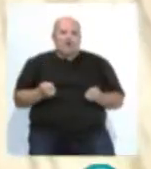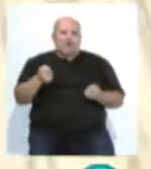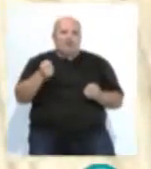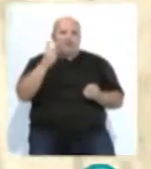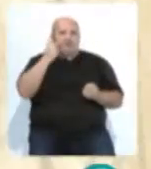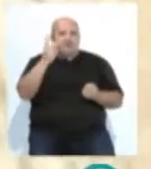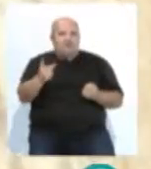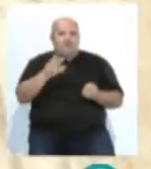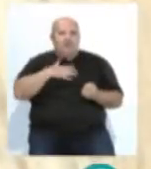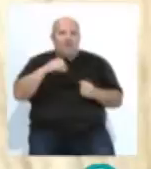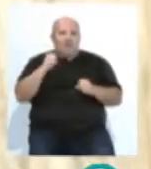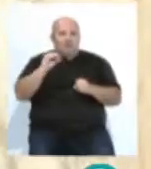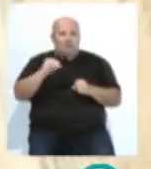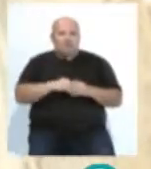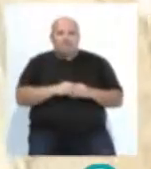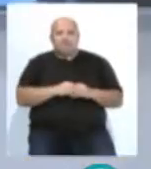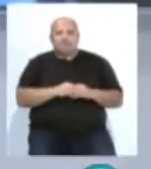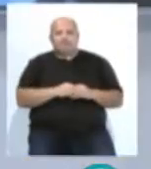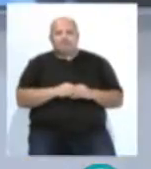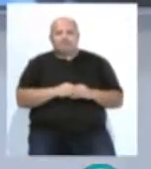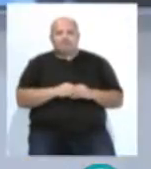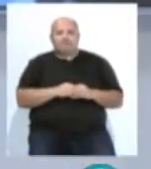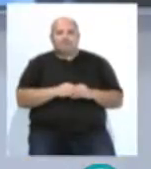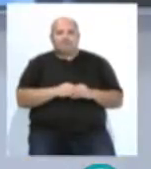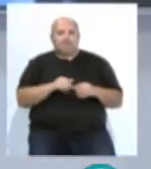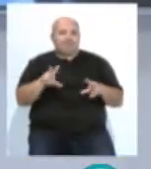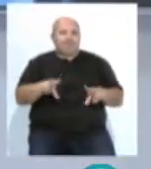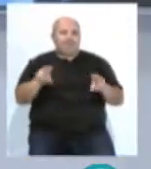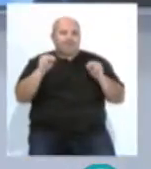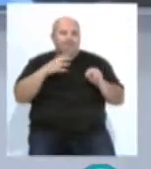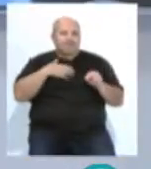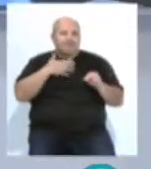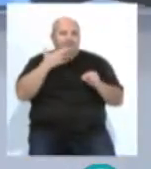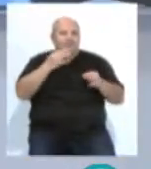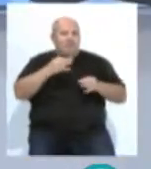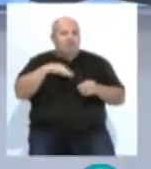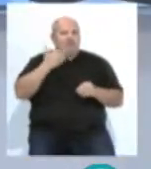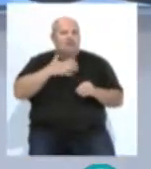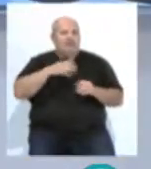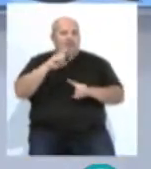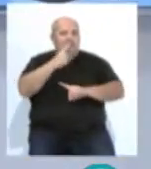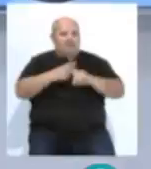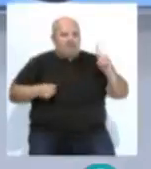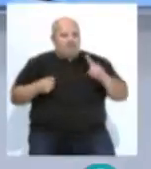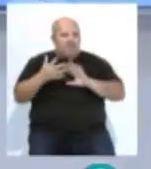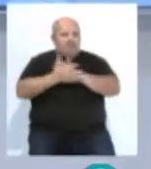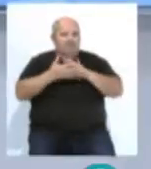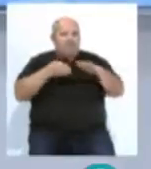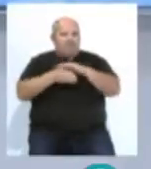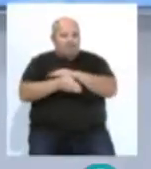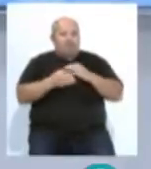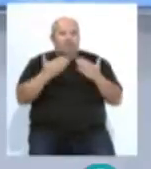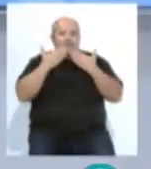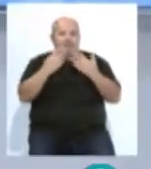que visite a la Orden Concesionista. Y esto es todo por el momento. Ya saben, más noticias a partir de las ocho y media